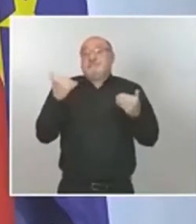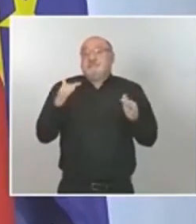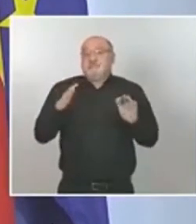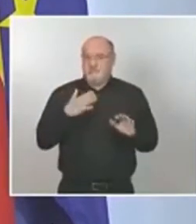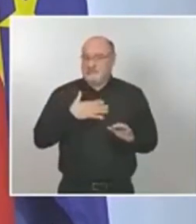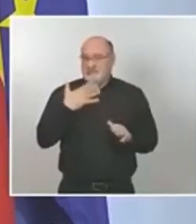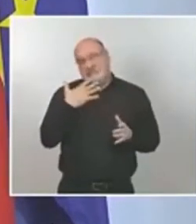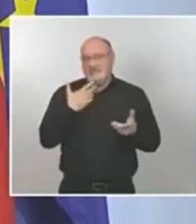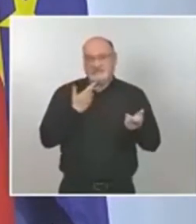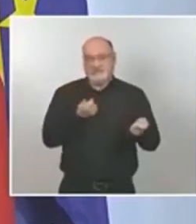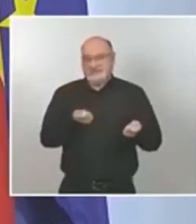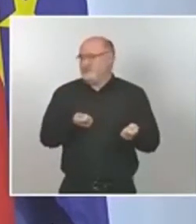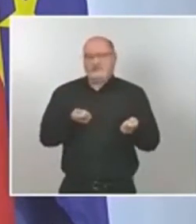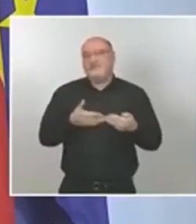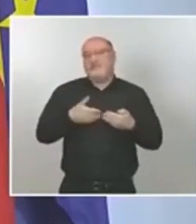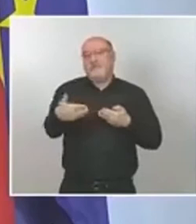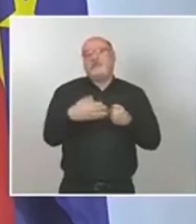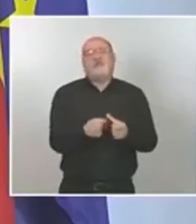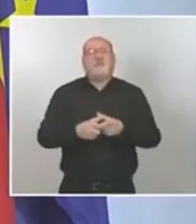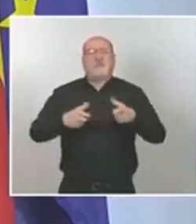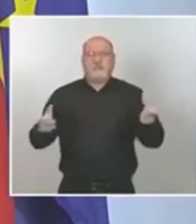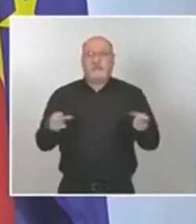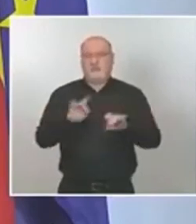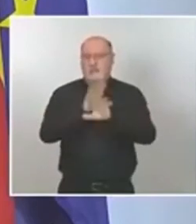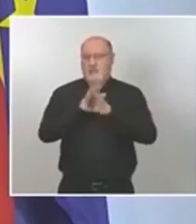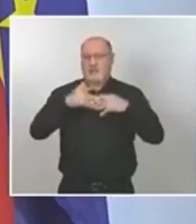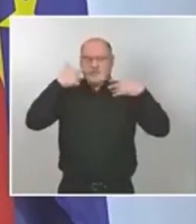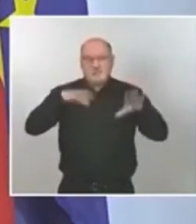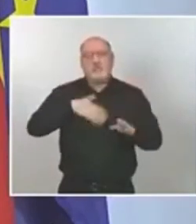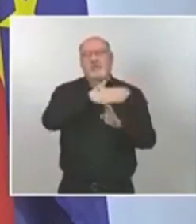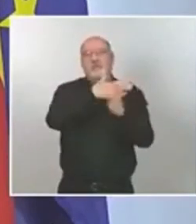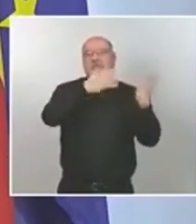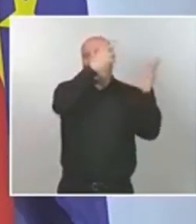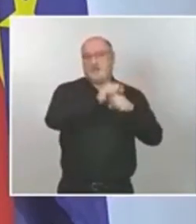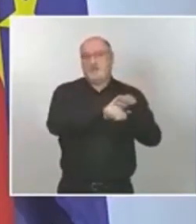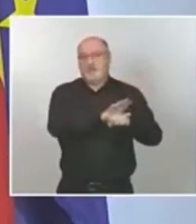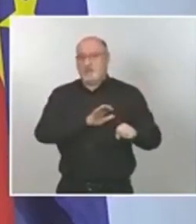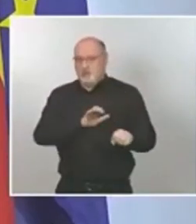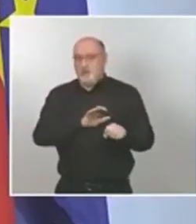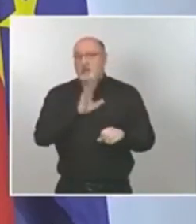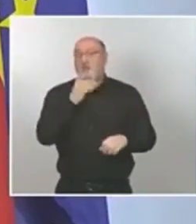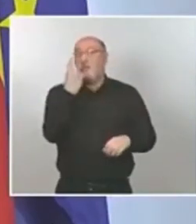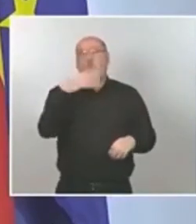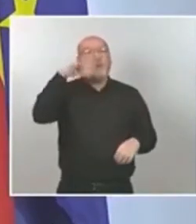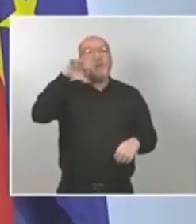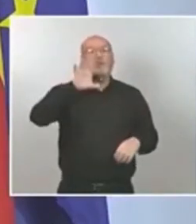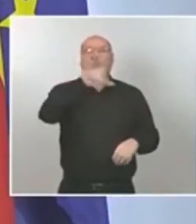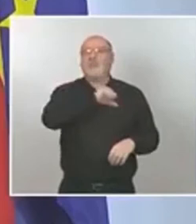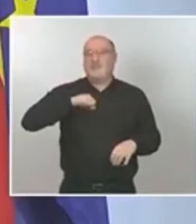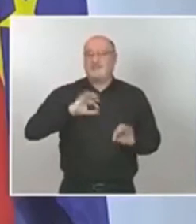tengamos unos aumentos más claros en la incidencia de hecho hay sólo una comunidad en la que